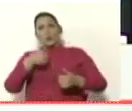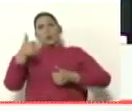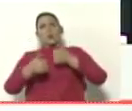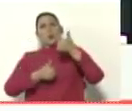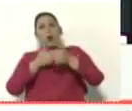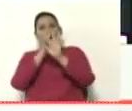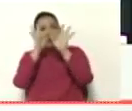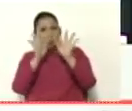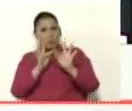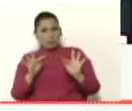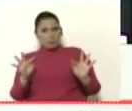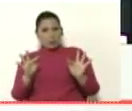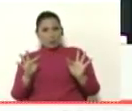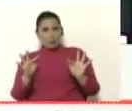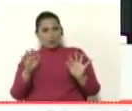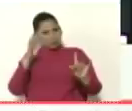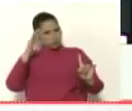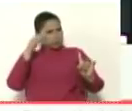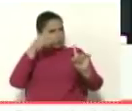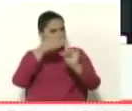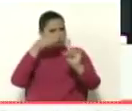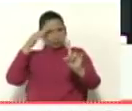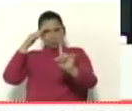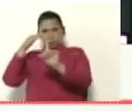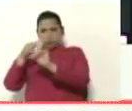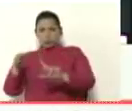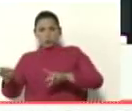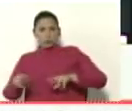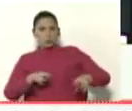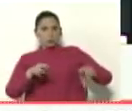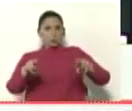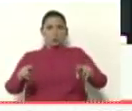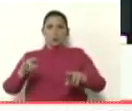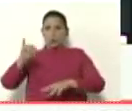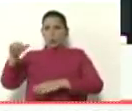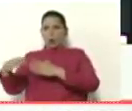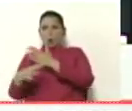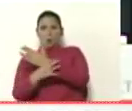operandi? Directamente coordinado por el señor Guaidó.